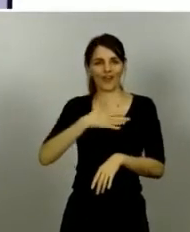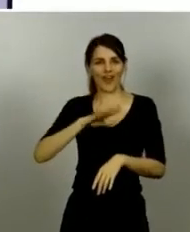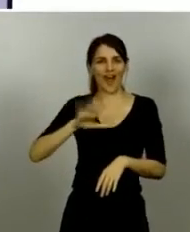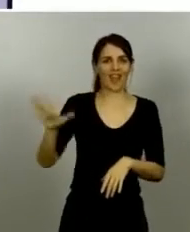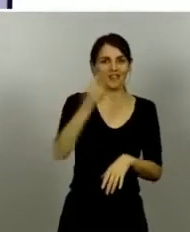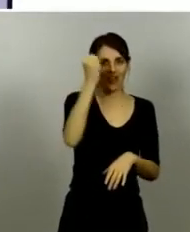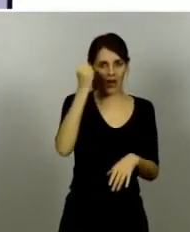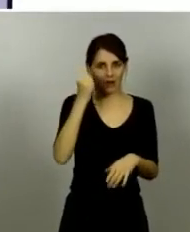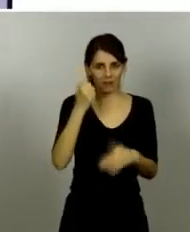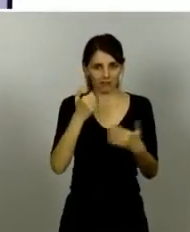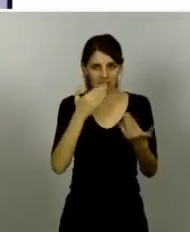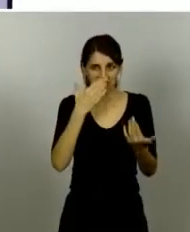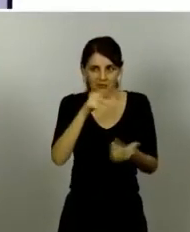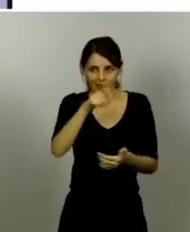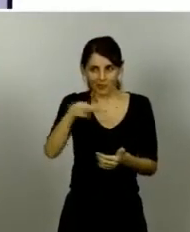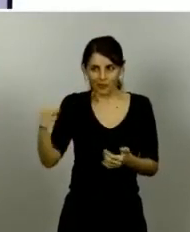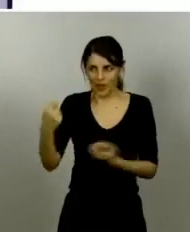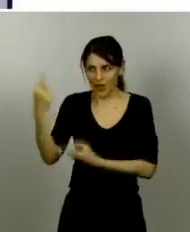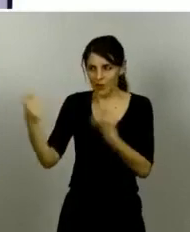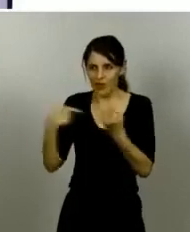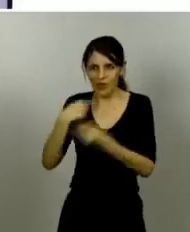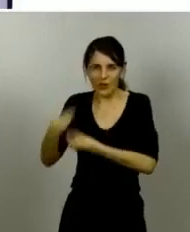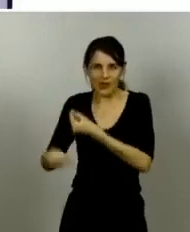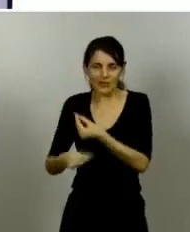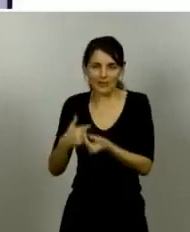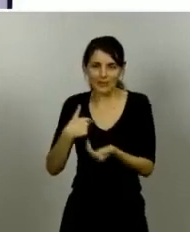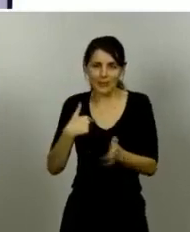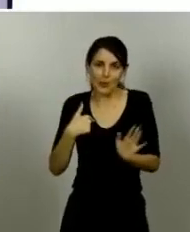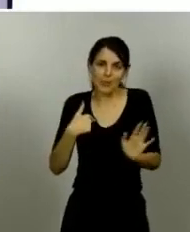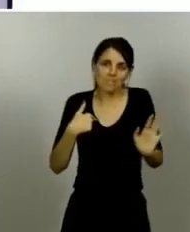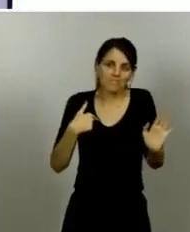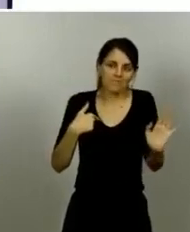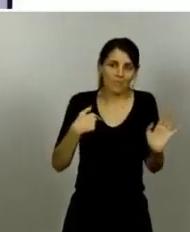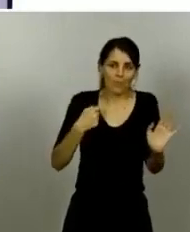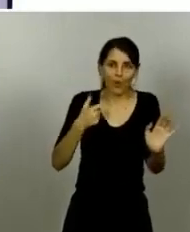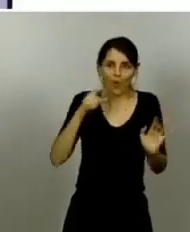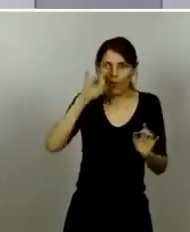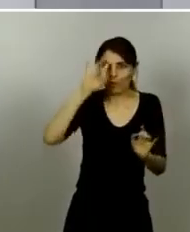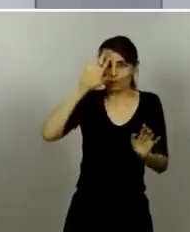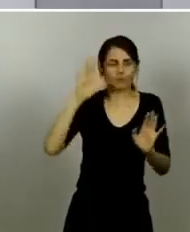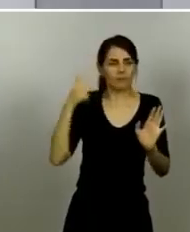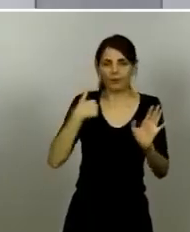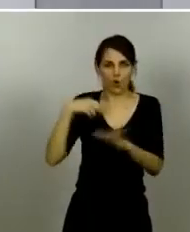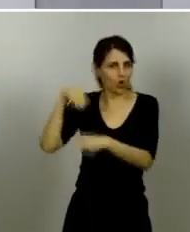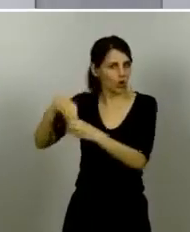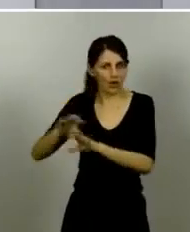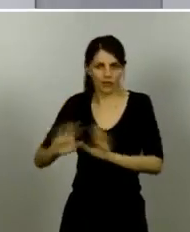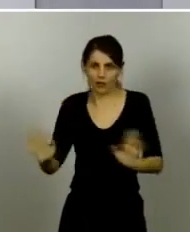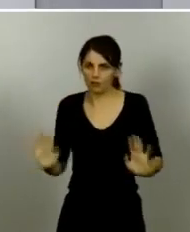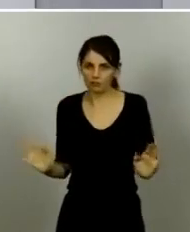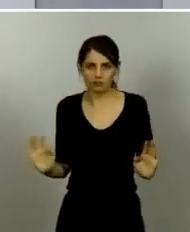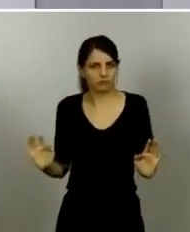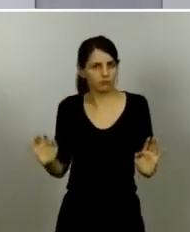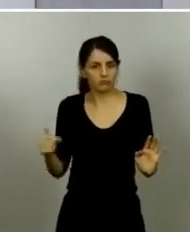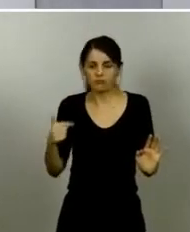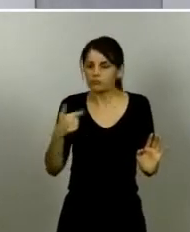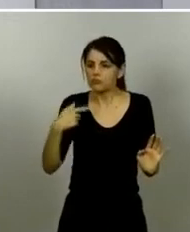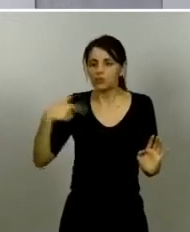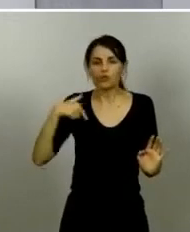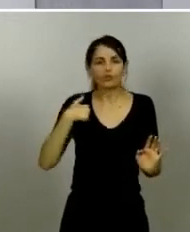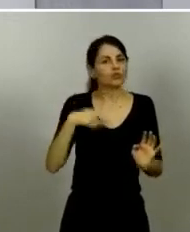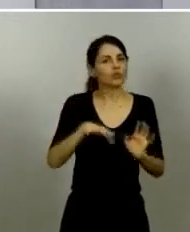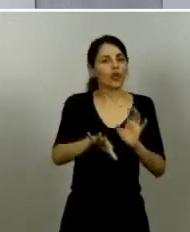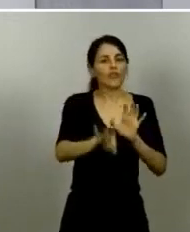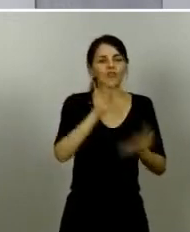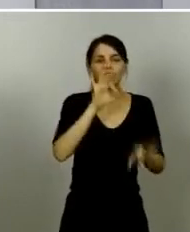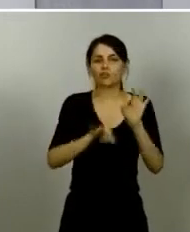boquiabiertos no voy a entrar es decir nosotros hemos tomado las decisiones que las hemos tomado con la información disponible y me remito a la meroteca